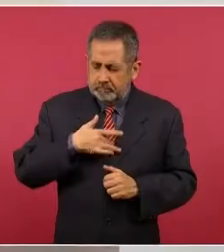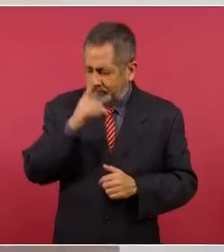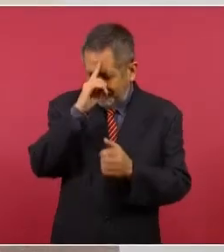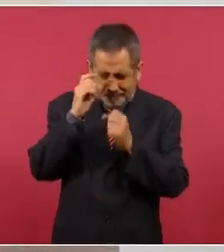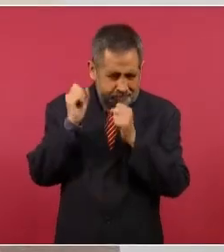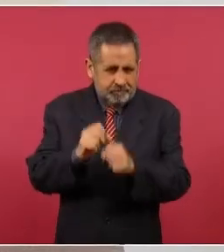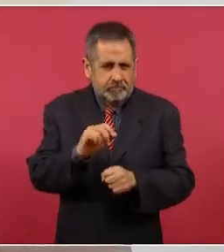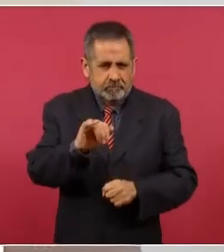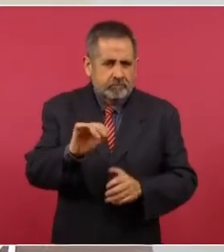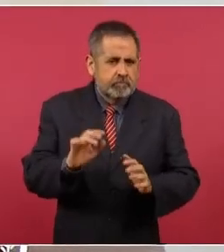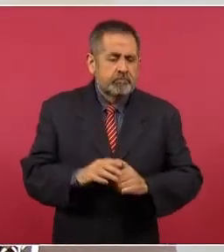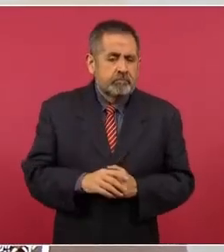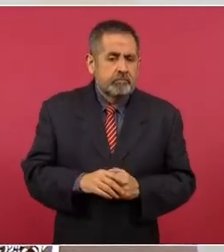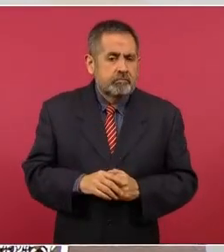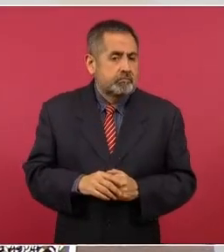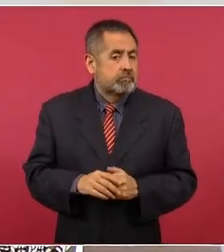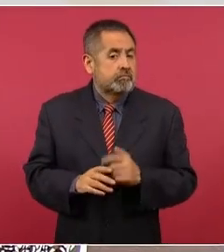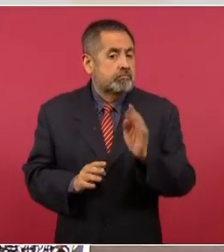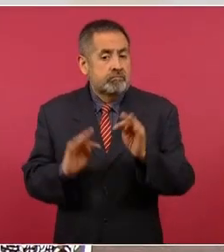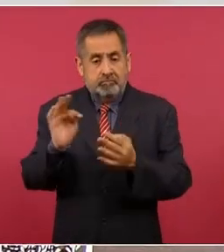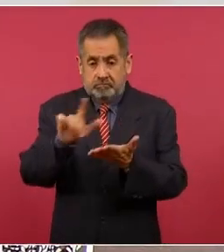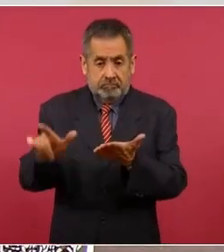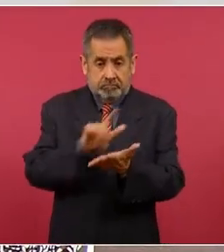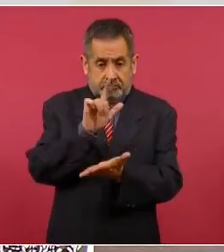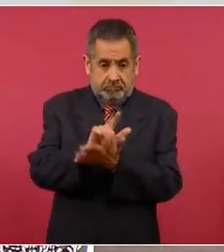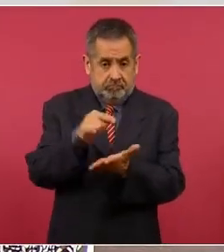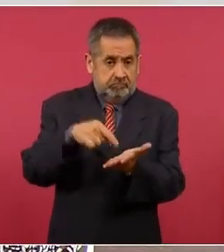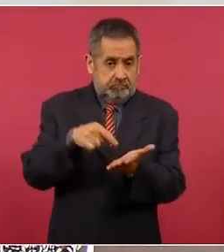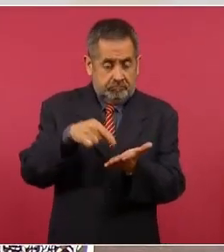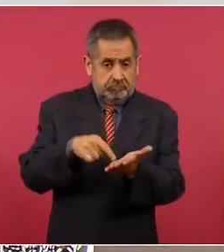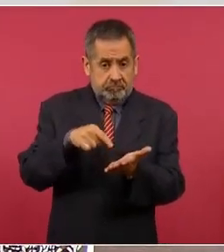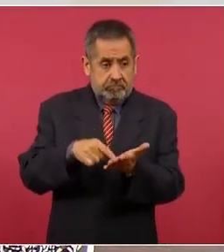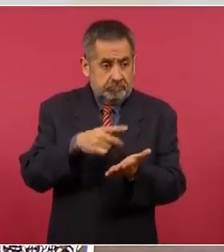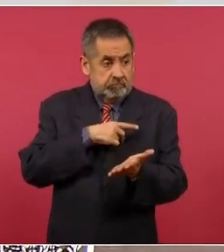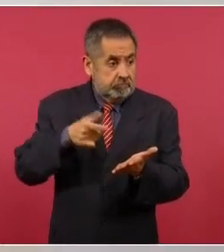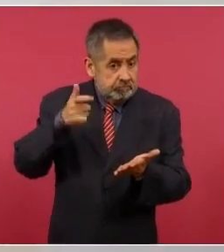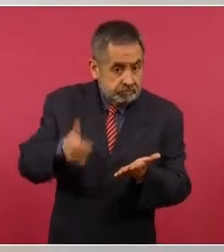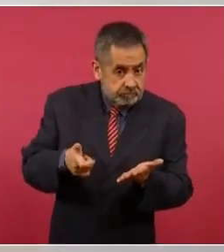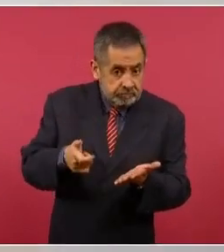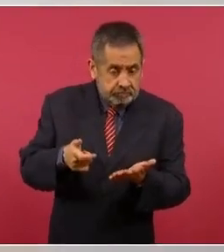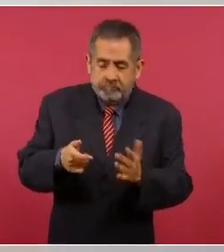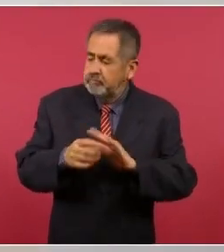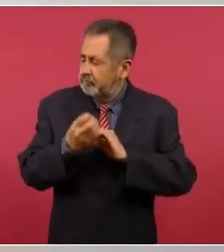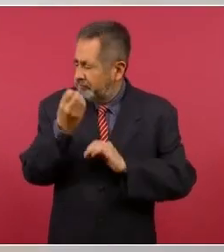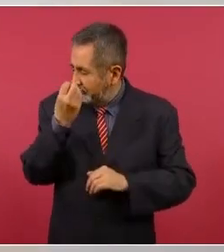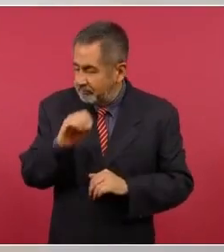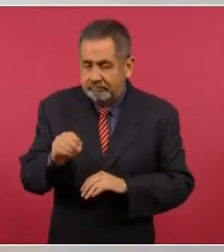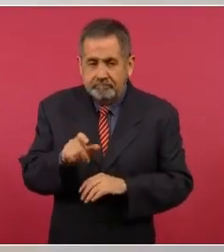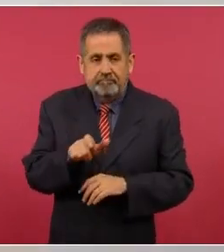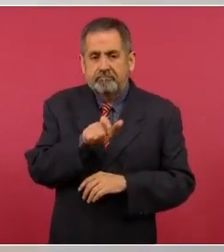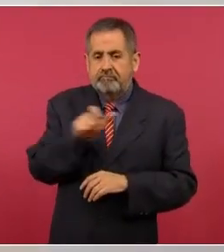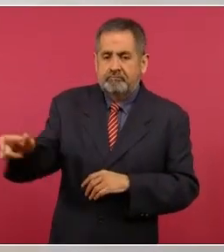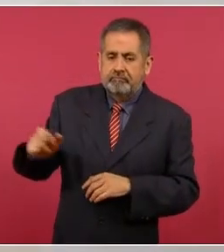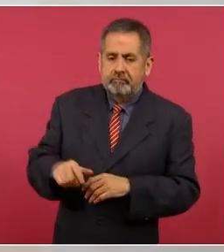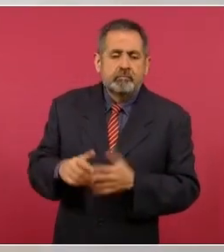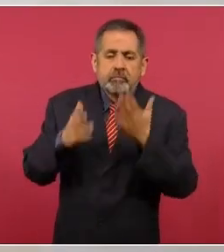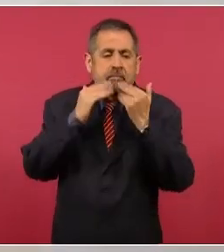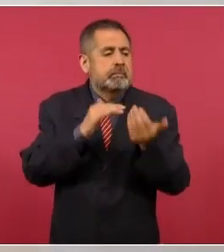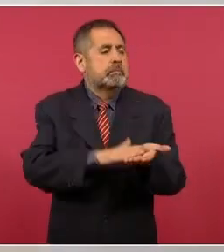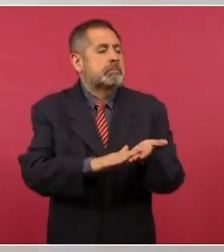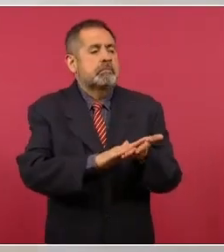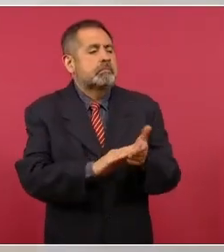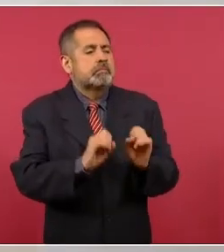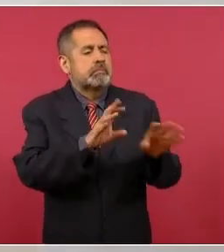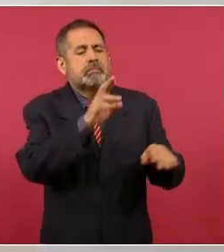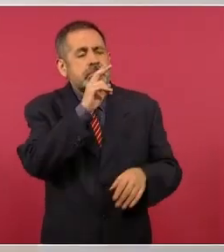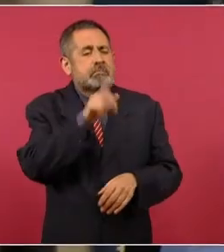Seguro que si por ley tienen que pagar, ya no hay condonación de impuestos. Entonces,